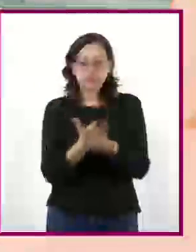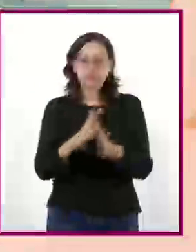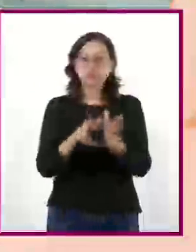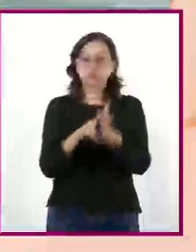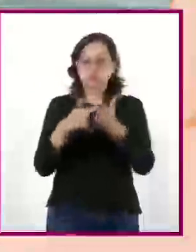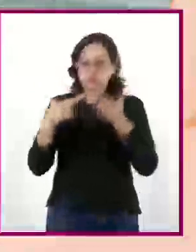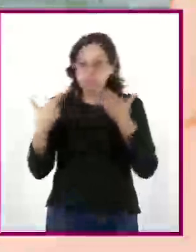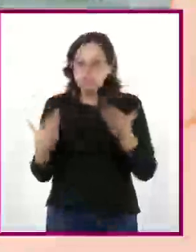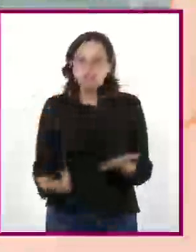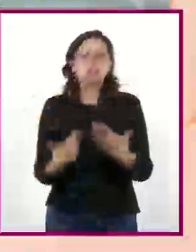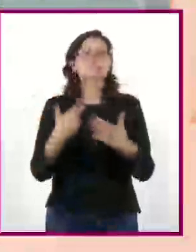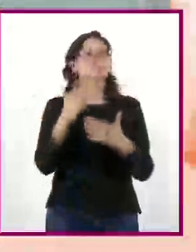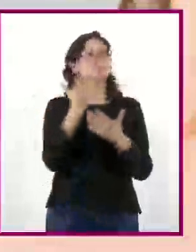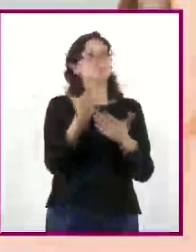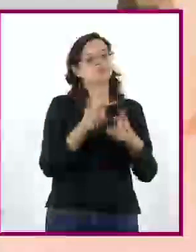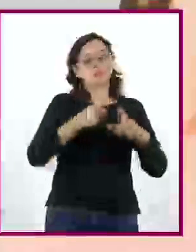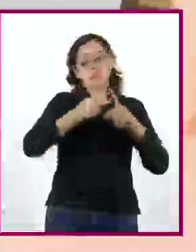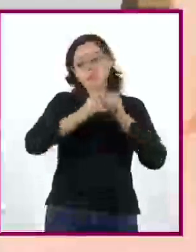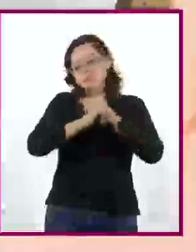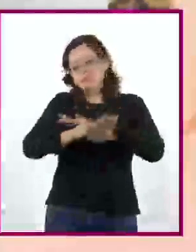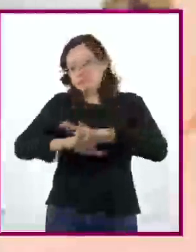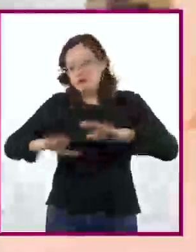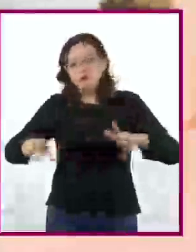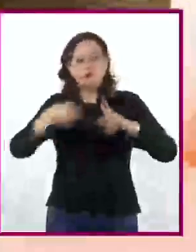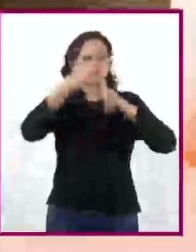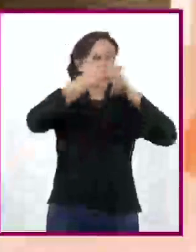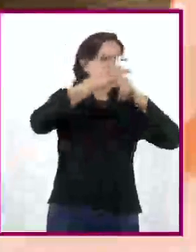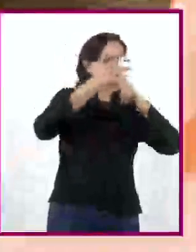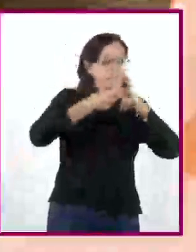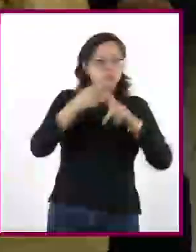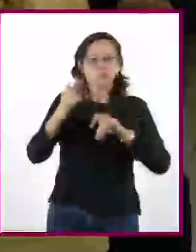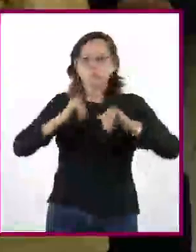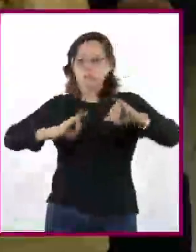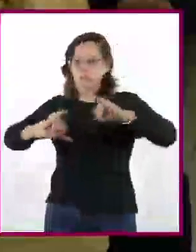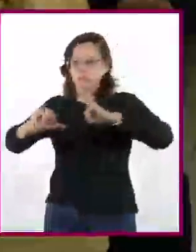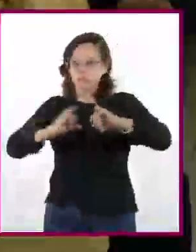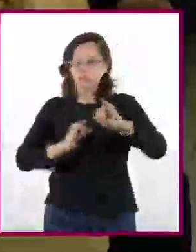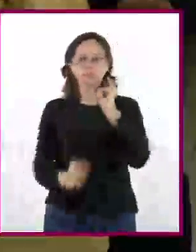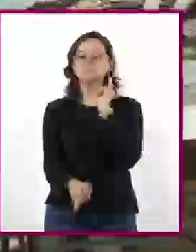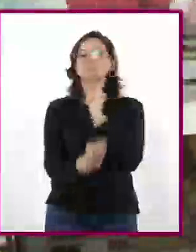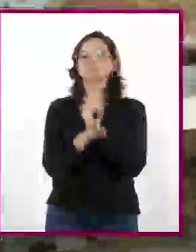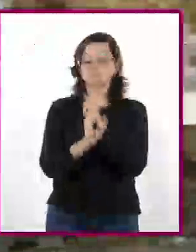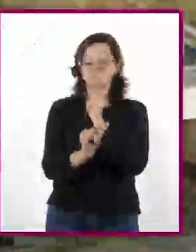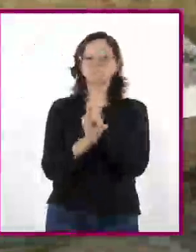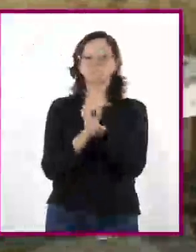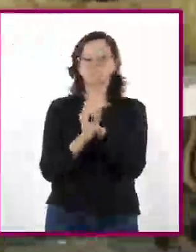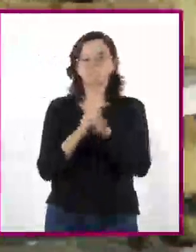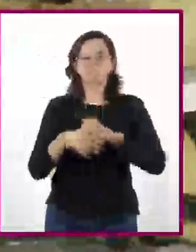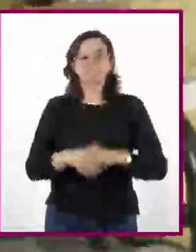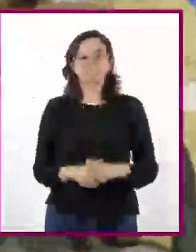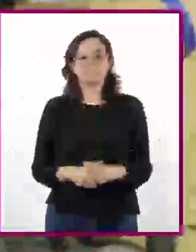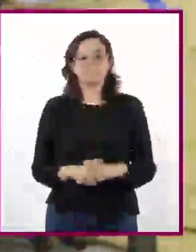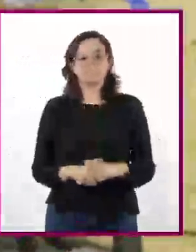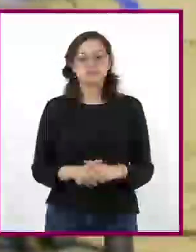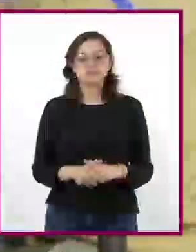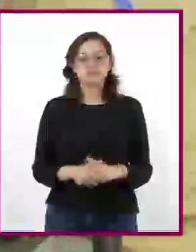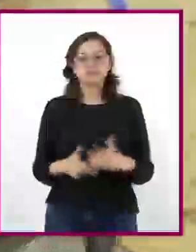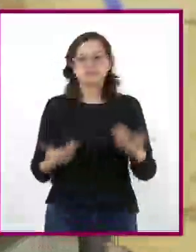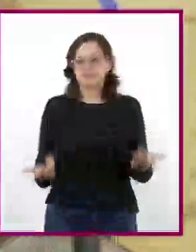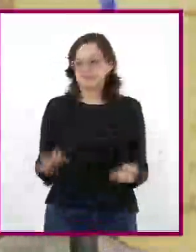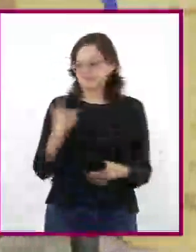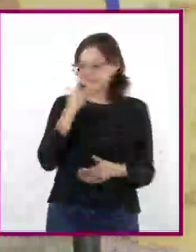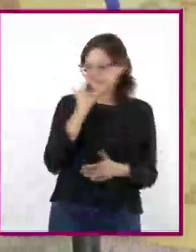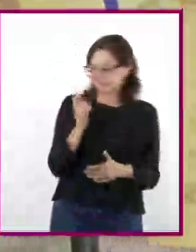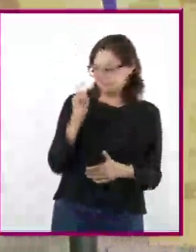revistas, documentos gráficos, informes estadísticos, mapas o internet. Para entender mejor el fenómeno,